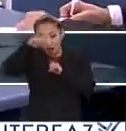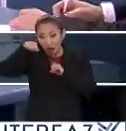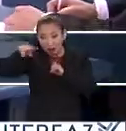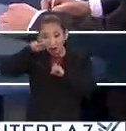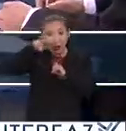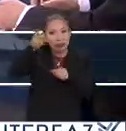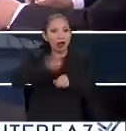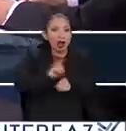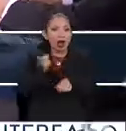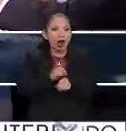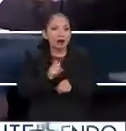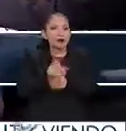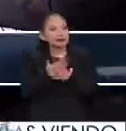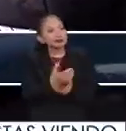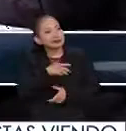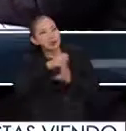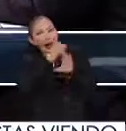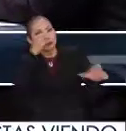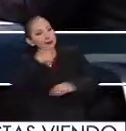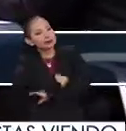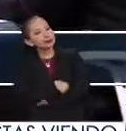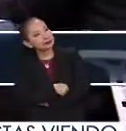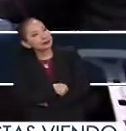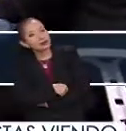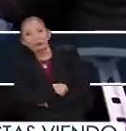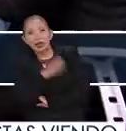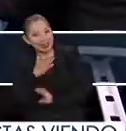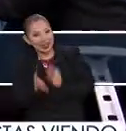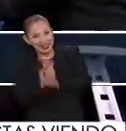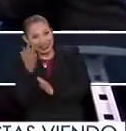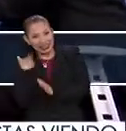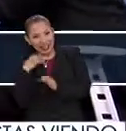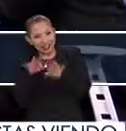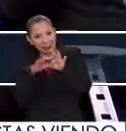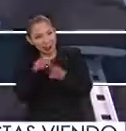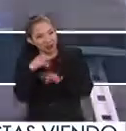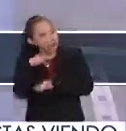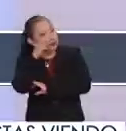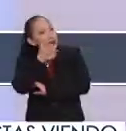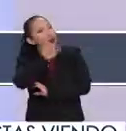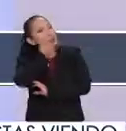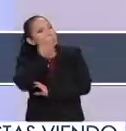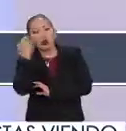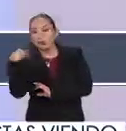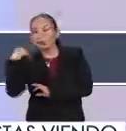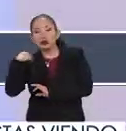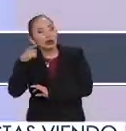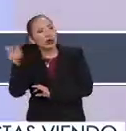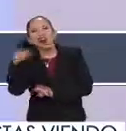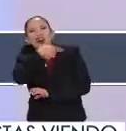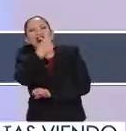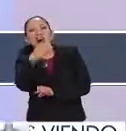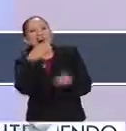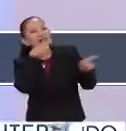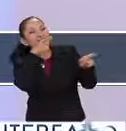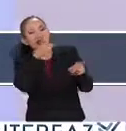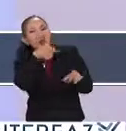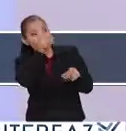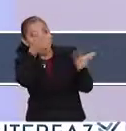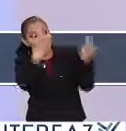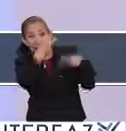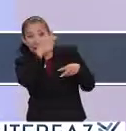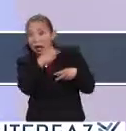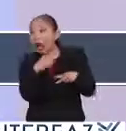todos los días espera el camión que lo lleva a su destino y siempre está acostumbrado a que una señora le dice, oiga, don Juanito,